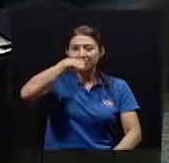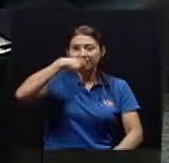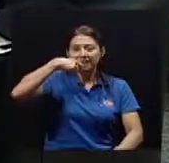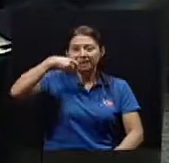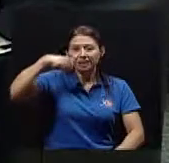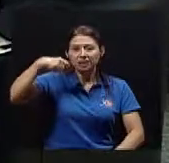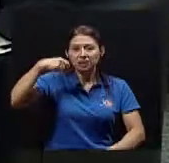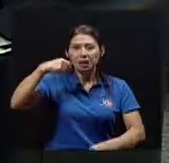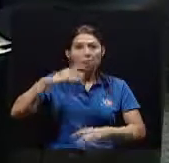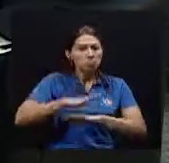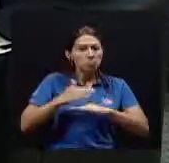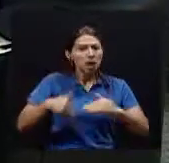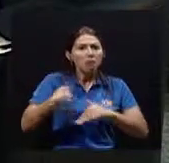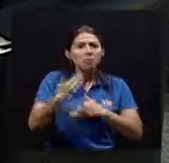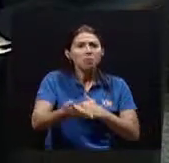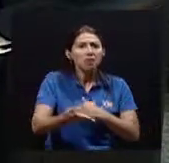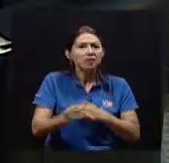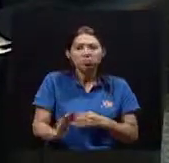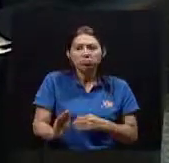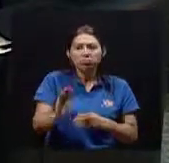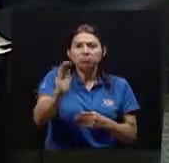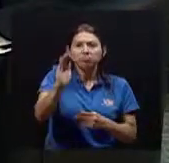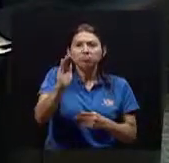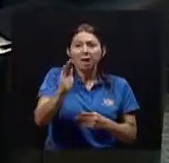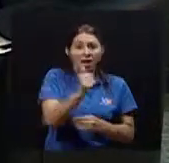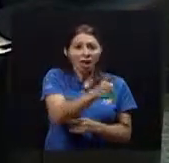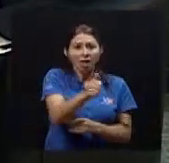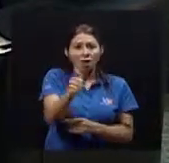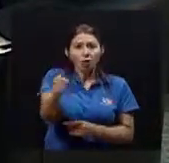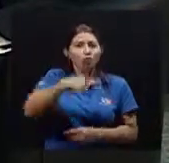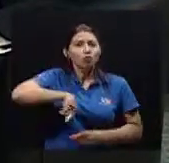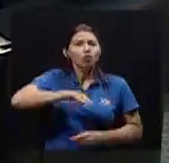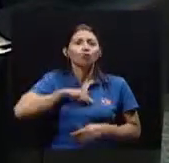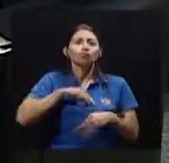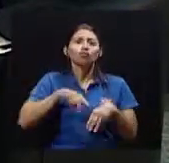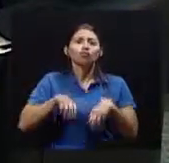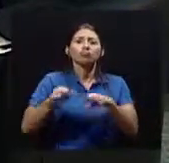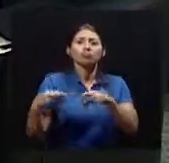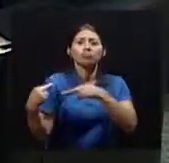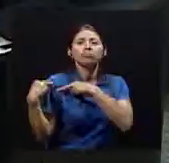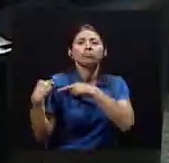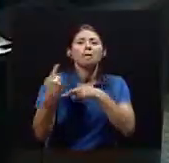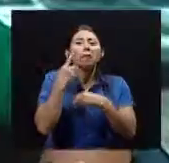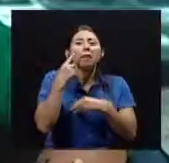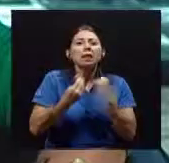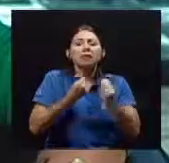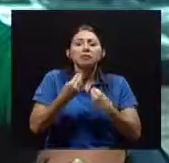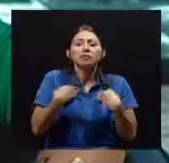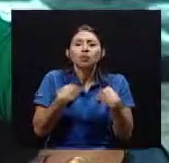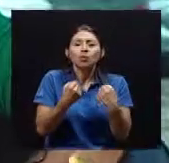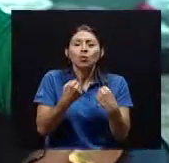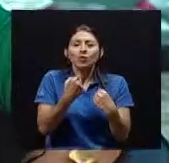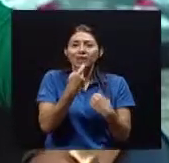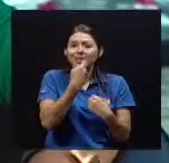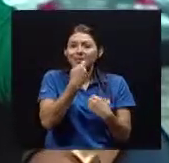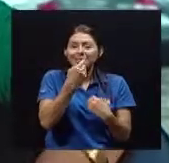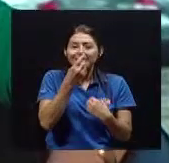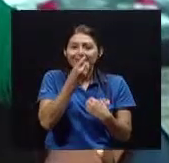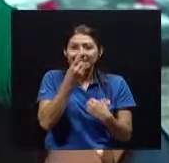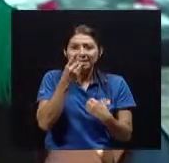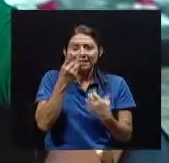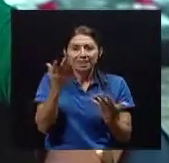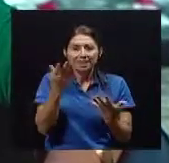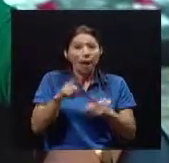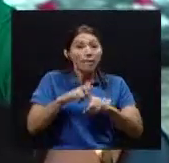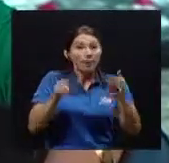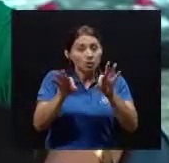pues es responsabilidad De cada uno de nosotros Ver qué hacemos con nuestra salud bucodental Pero es importante